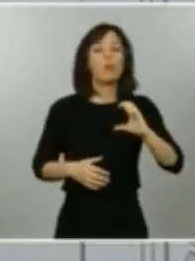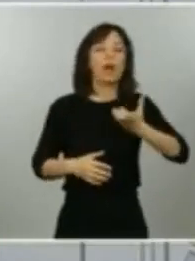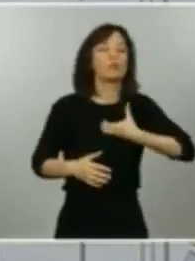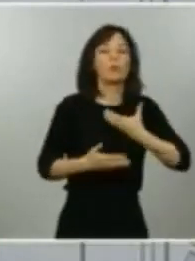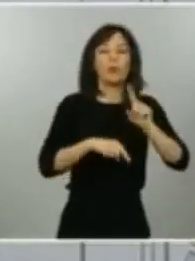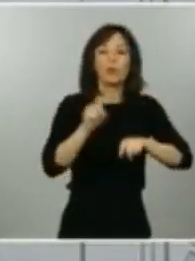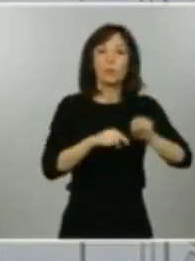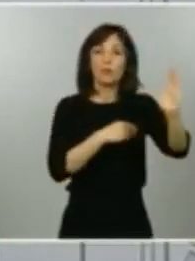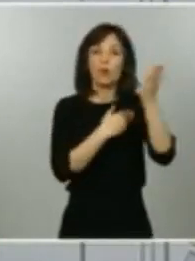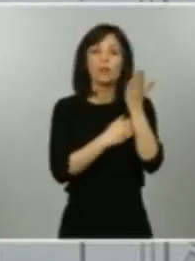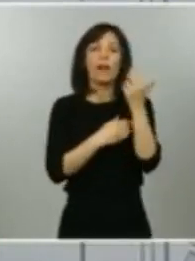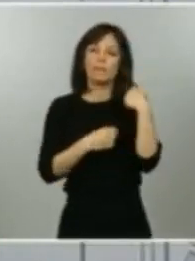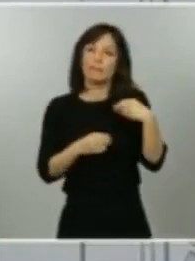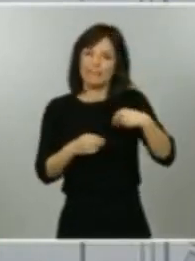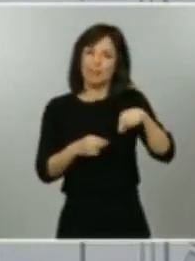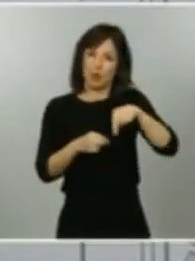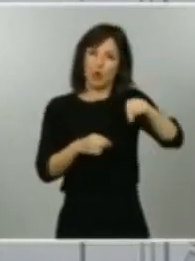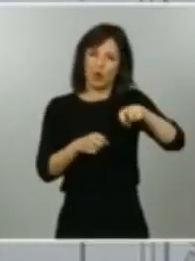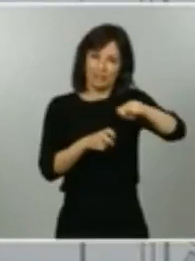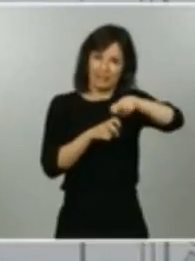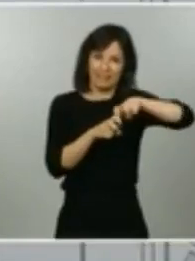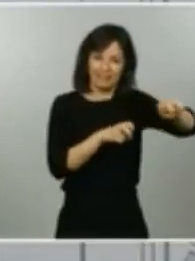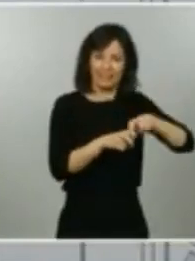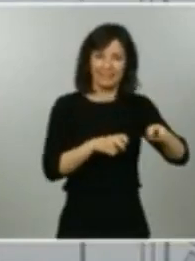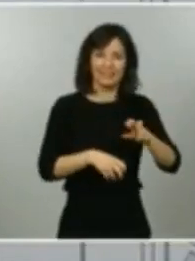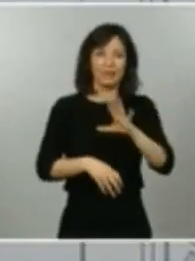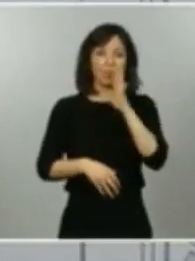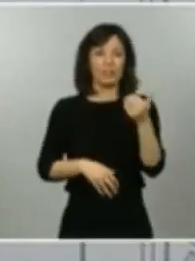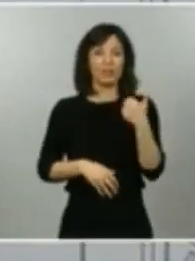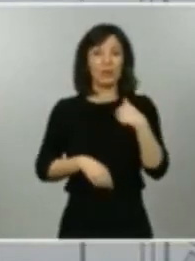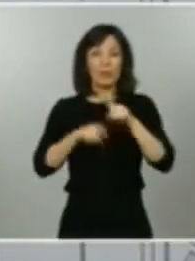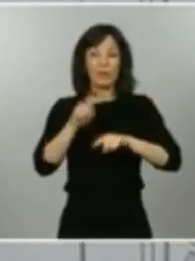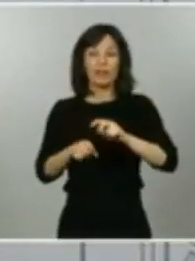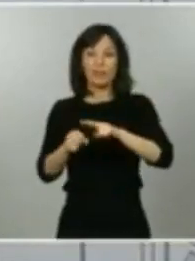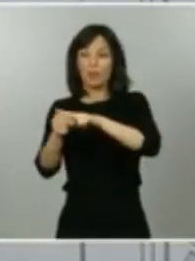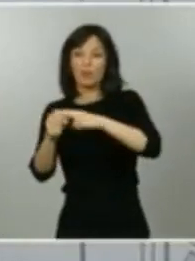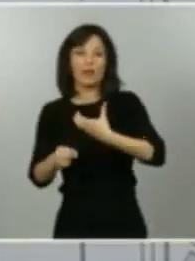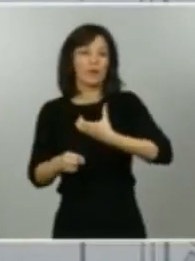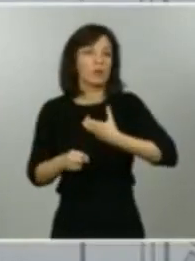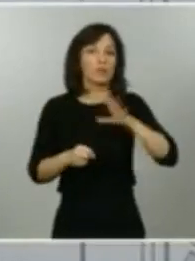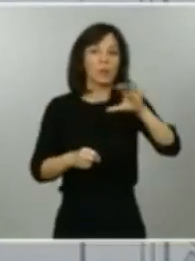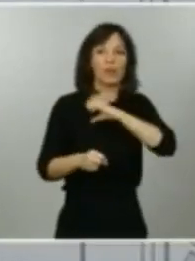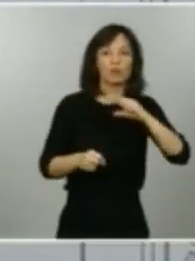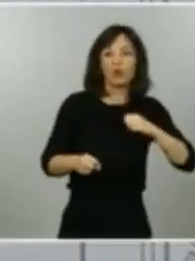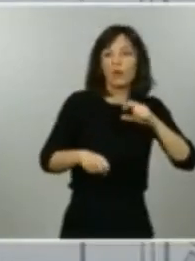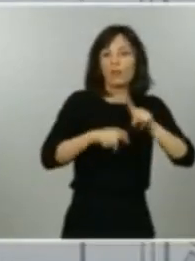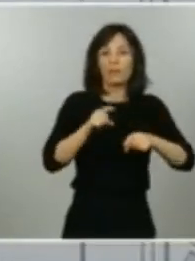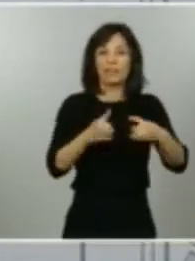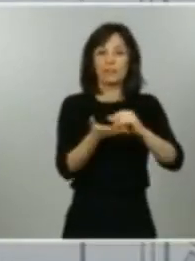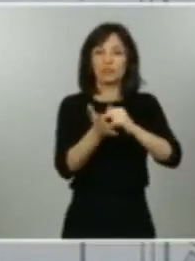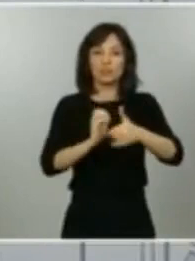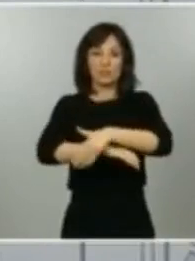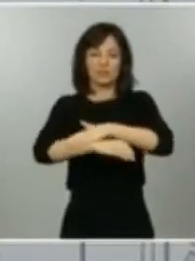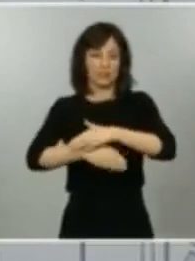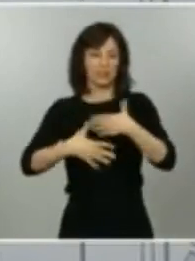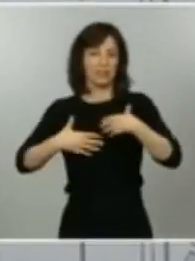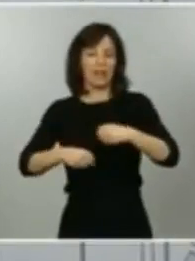Es por eso una de las razones por las que las unidades territoriales que se proponen desde los equipos técnicos del Ministerio de Sanidad, del Ministerio de Interior